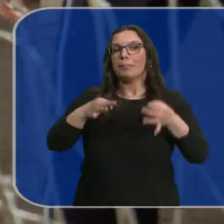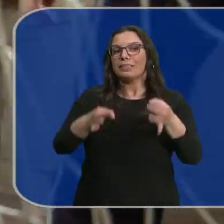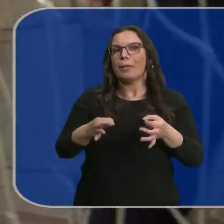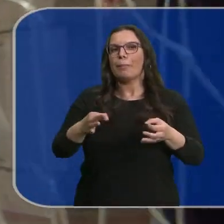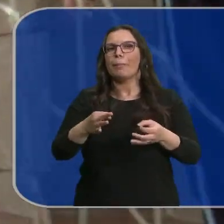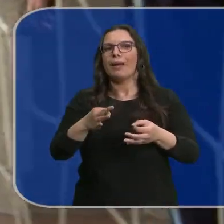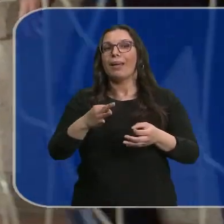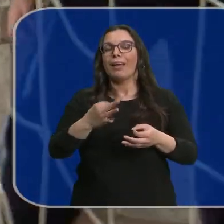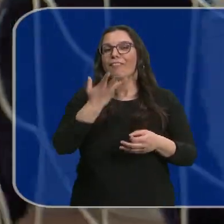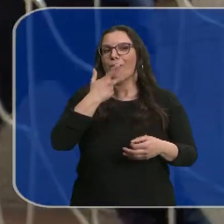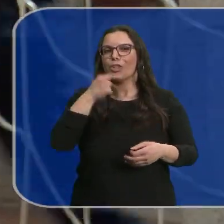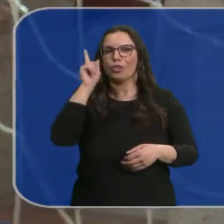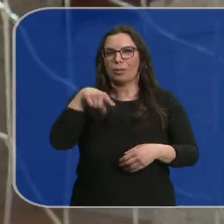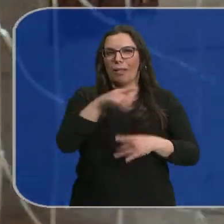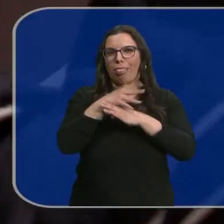para su parte favorita.